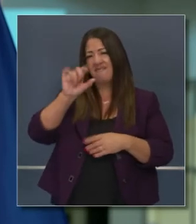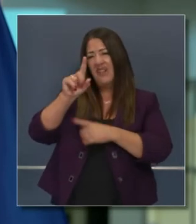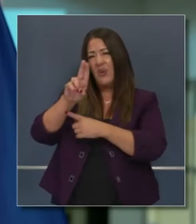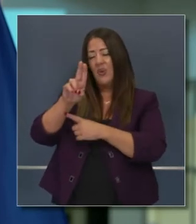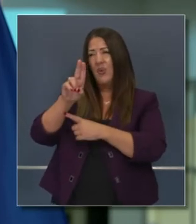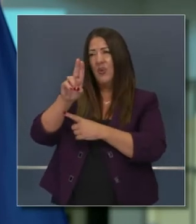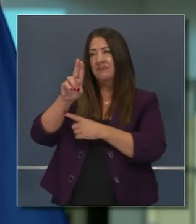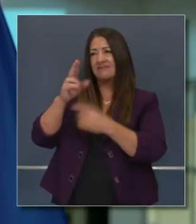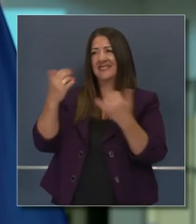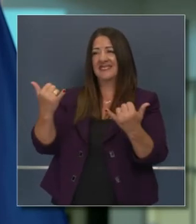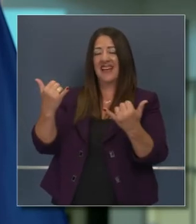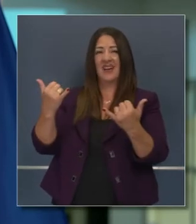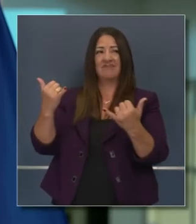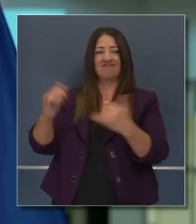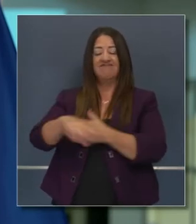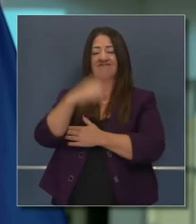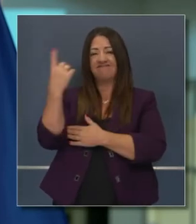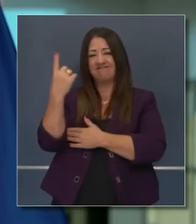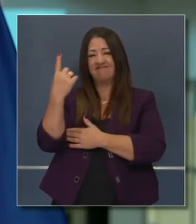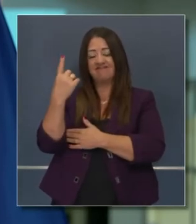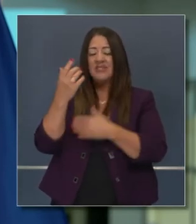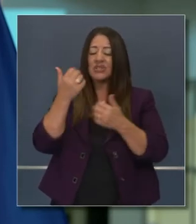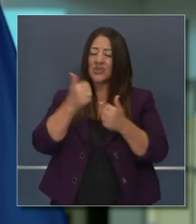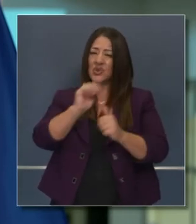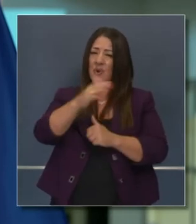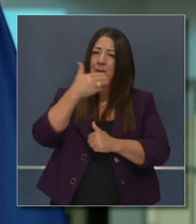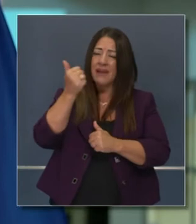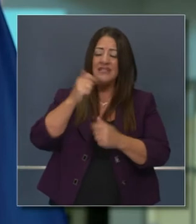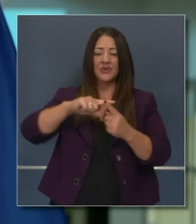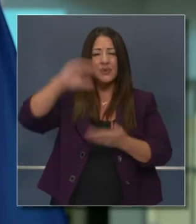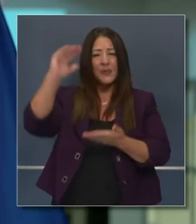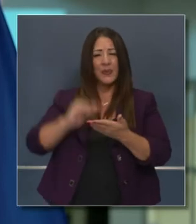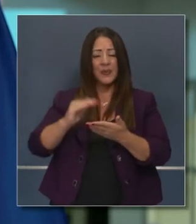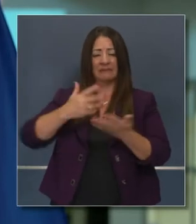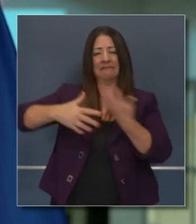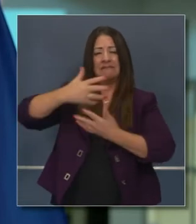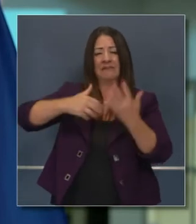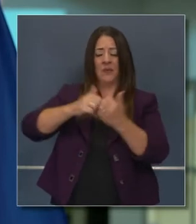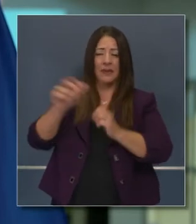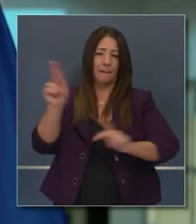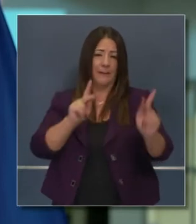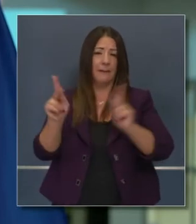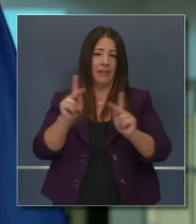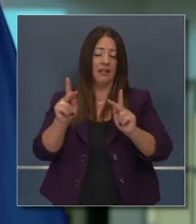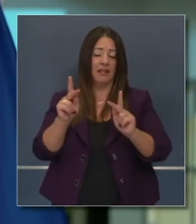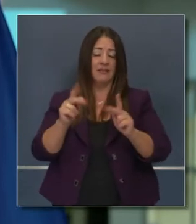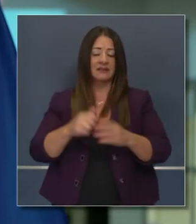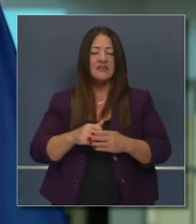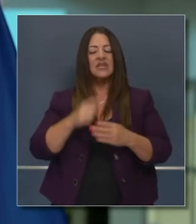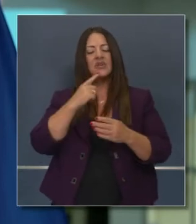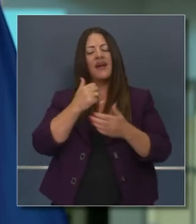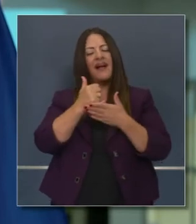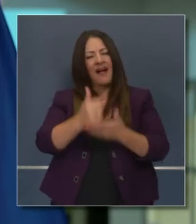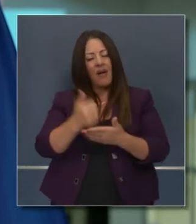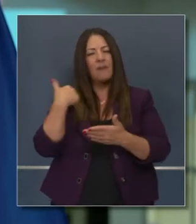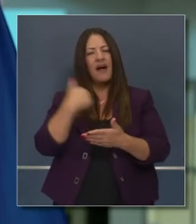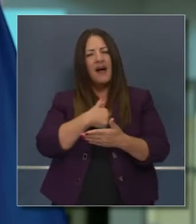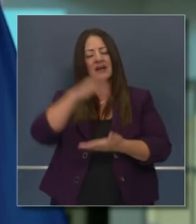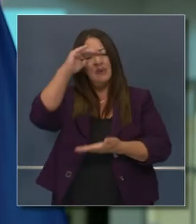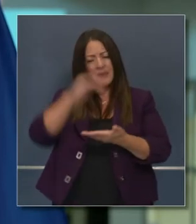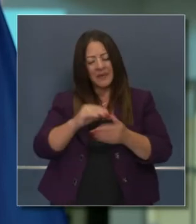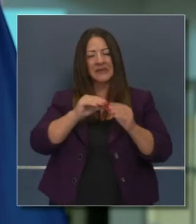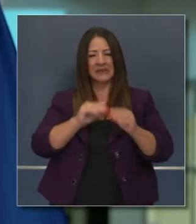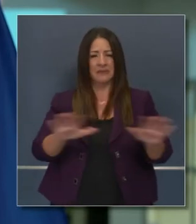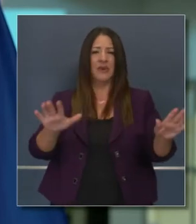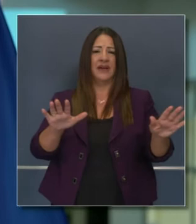higiene. Estamos en la temporada de influenza. Hagan lo mejor posible para reducir la aglomeración con otras personas. Donde se